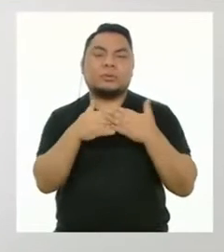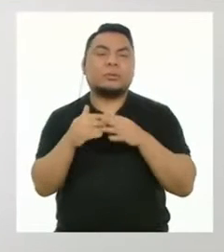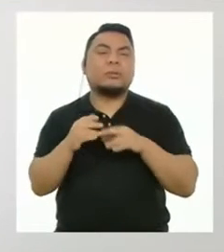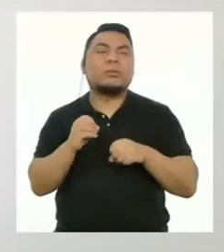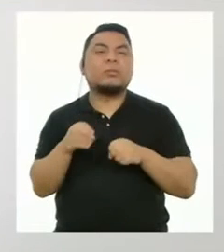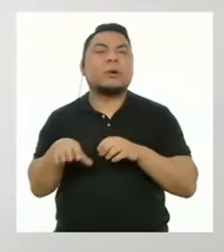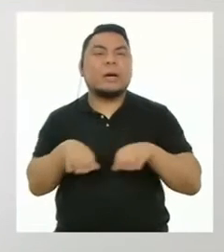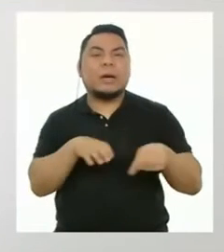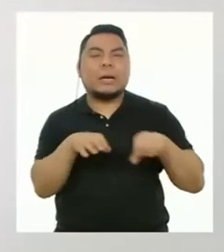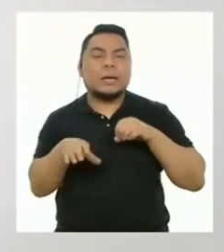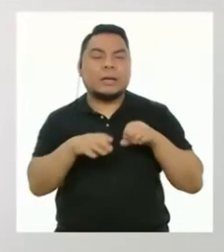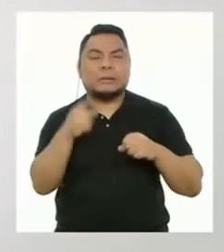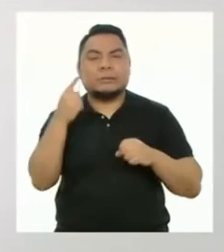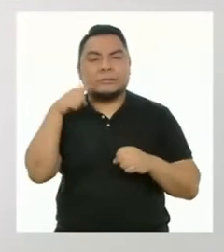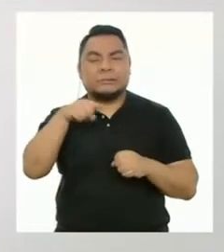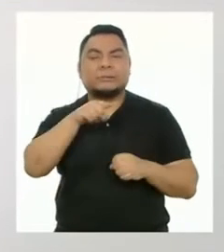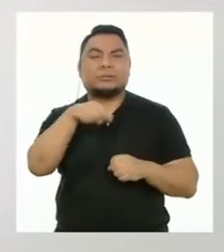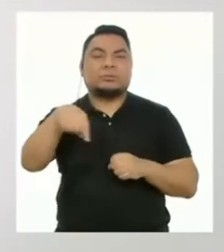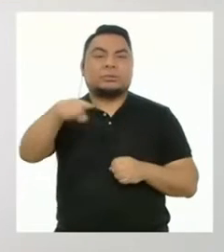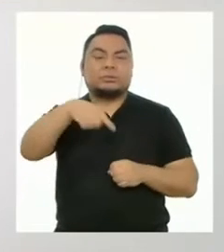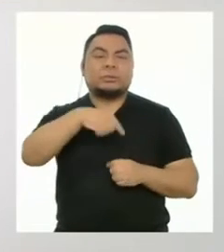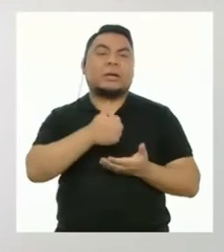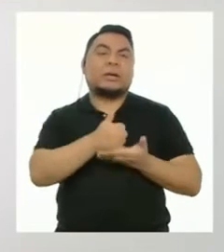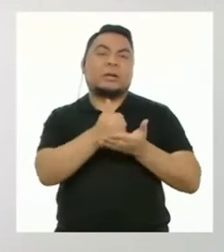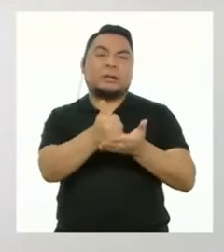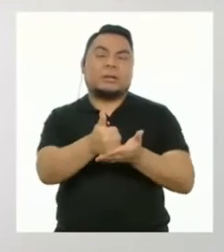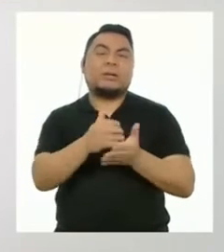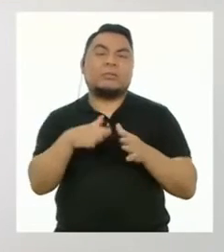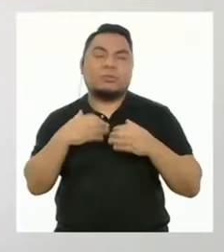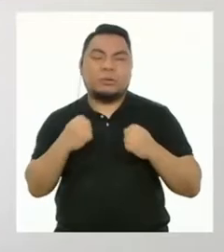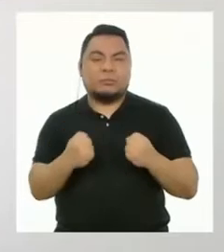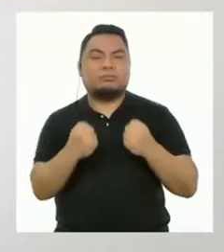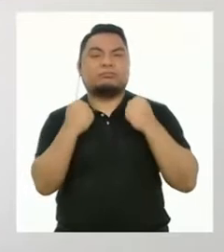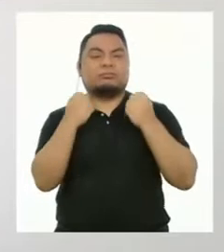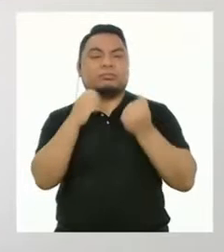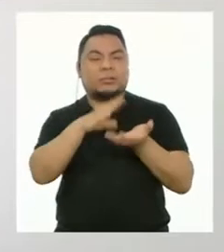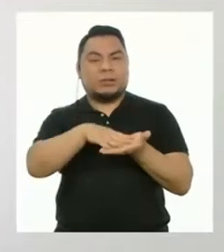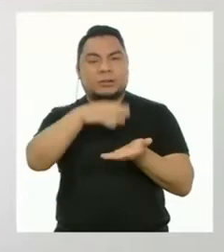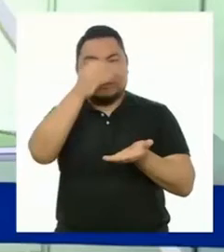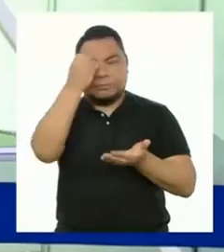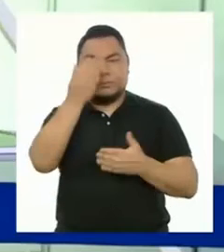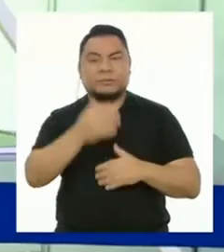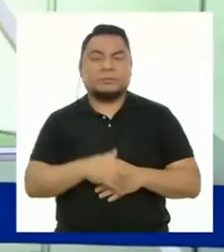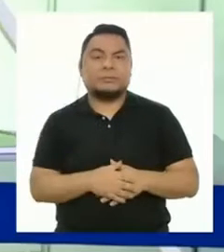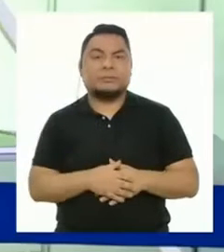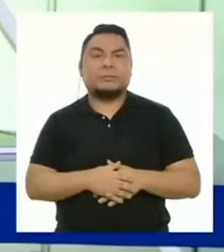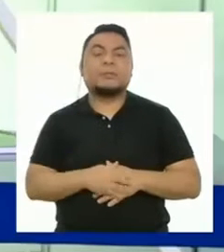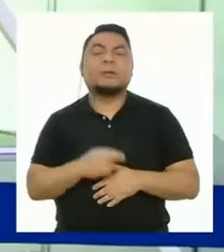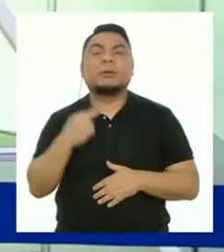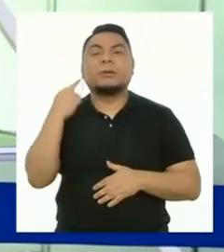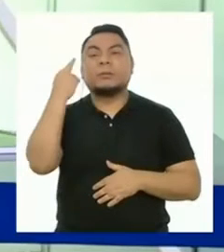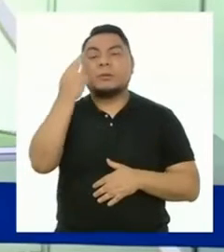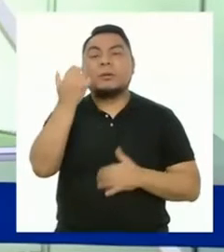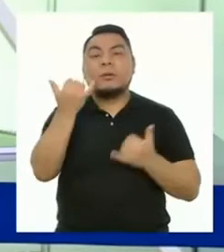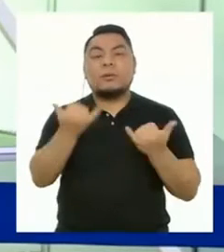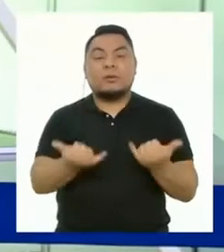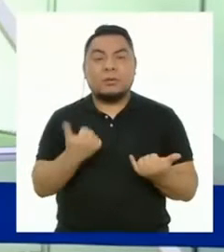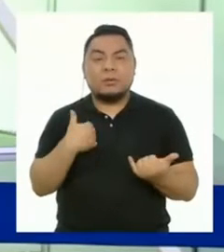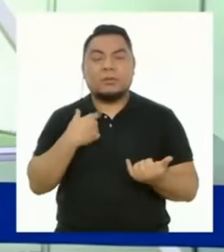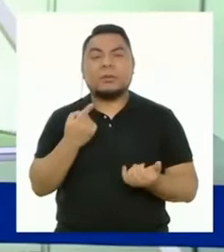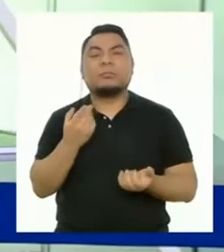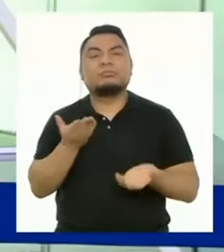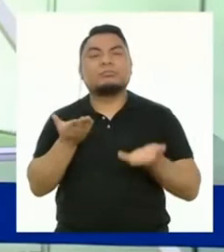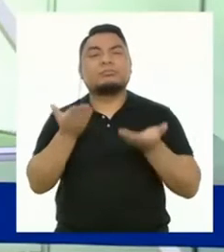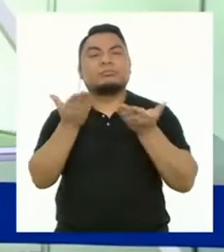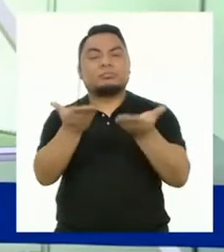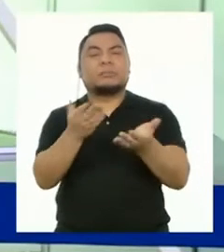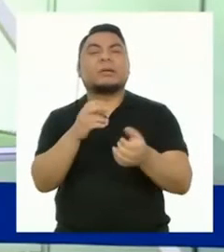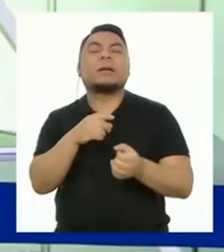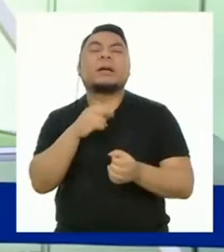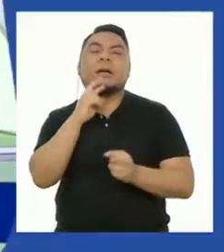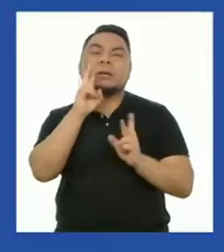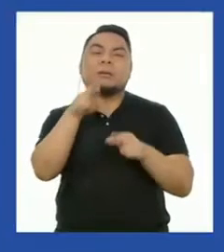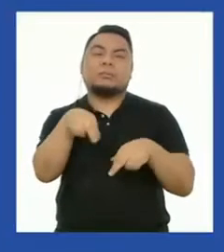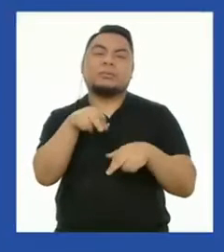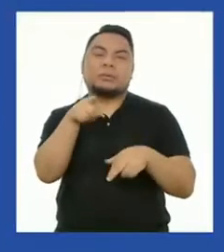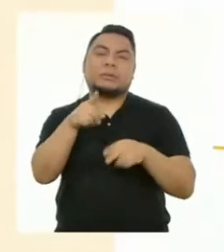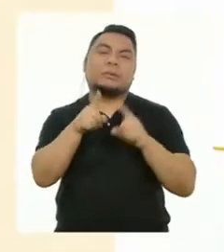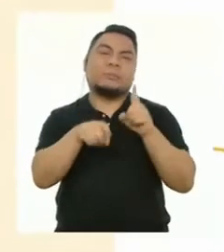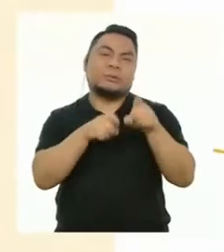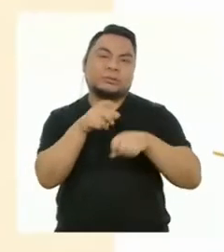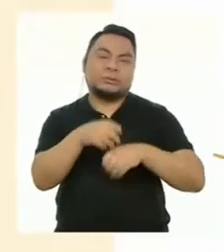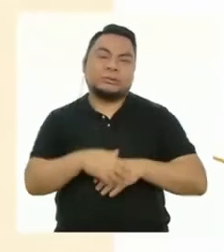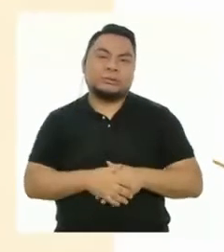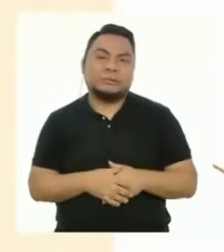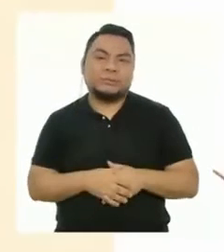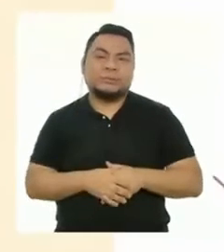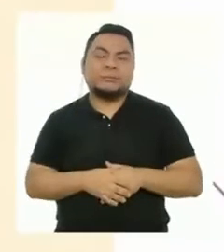estrategias y acciones que las y los ayuden a potenciar su aprendizaje. Por eso, hoy nos vamos a enfocar en responder estas preguntas.